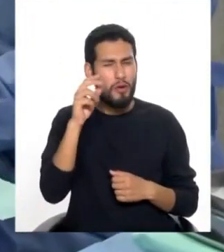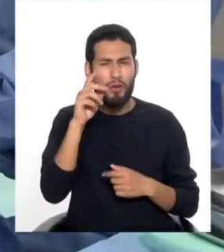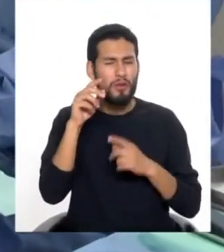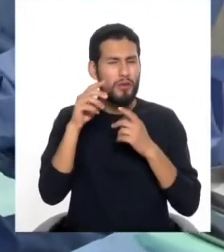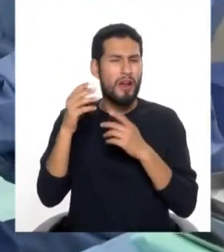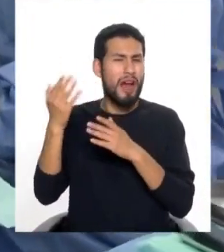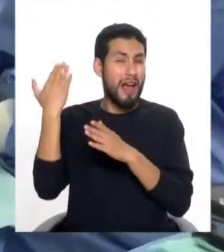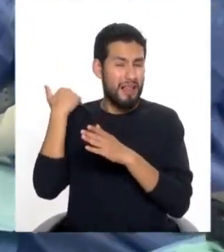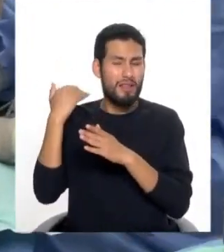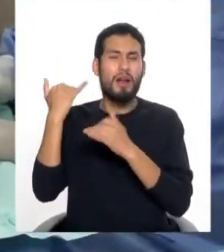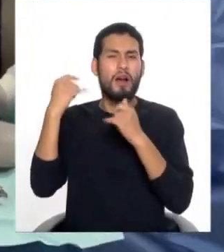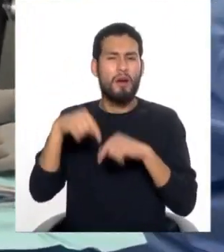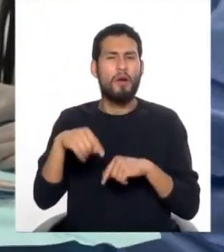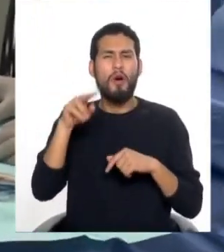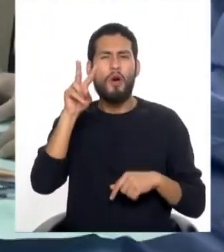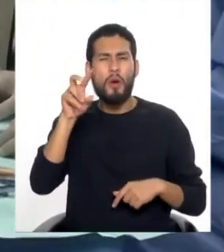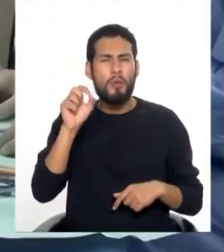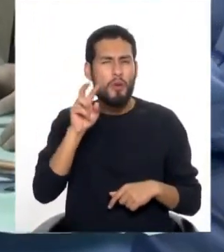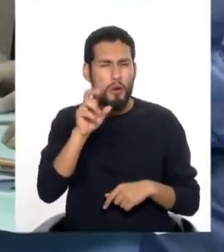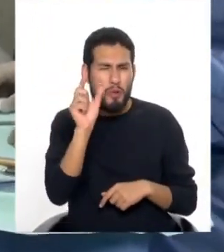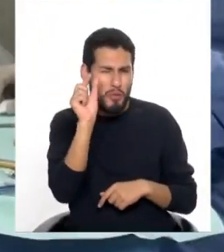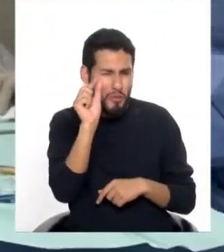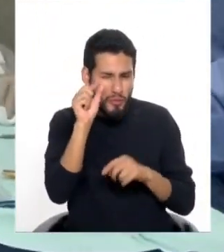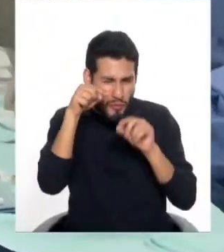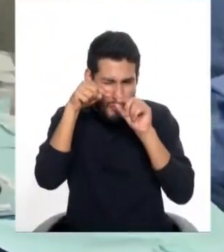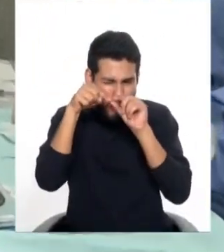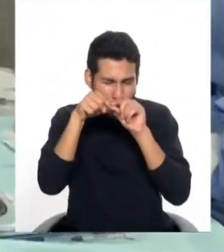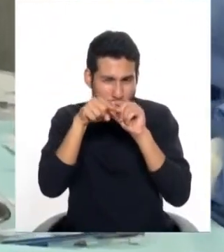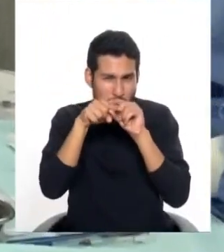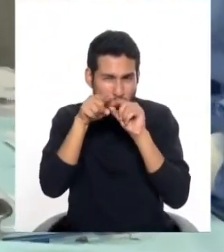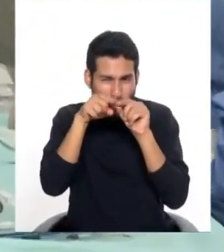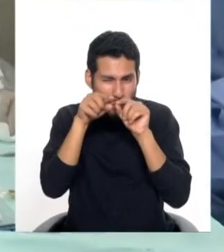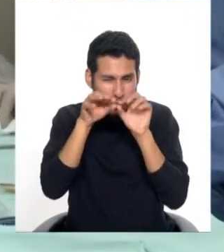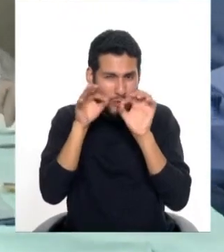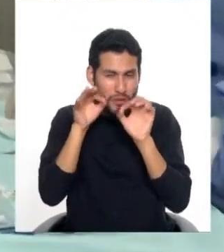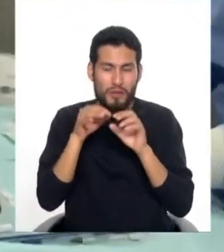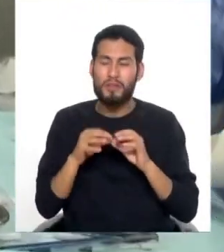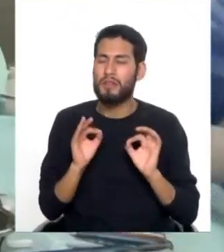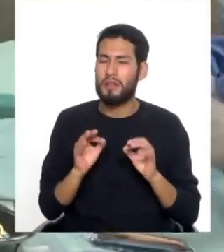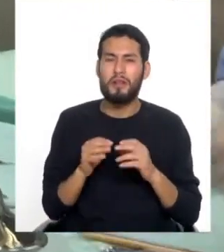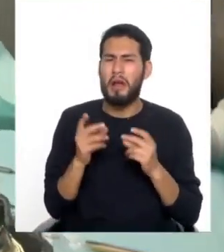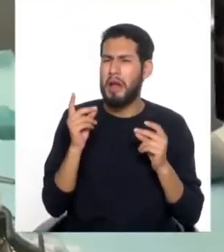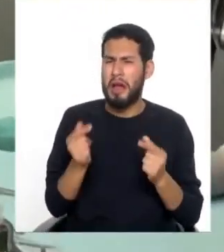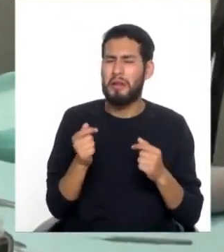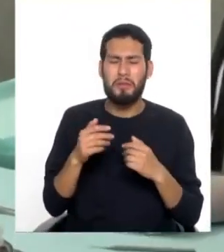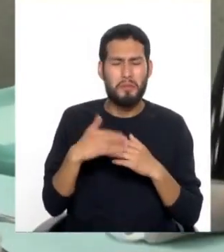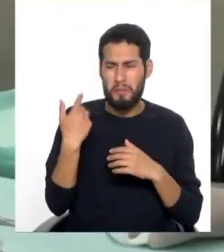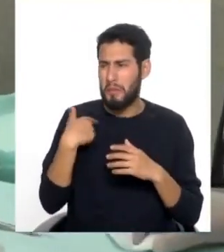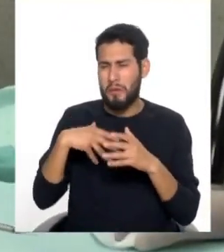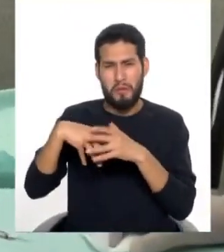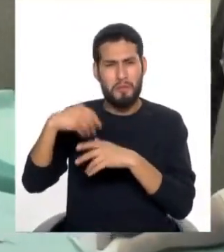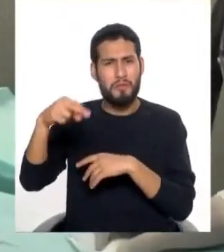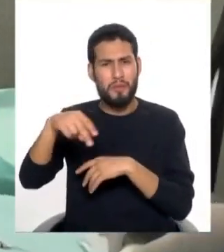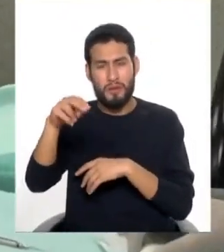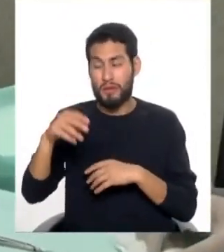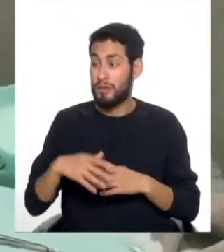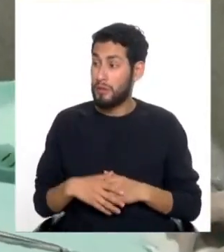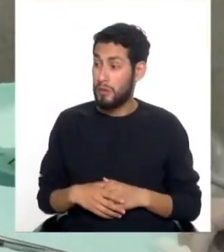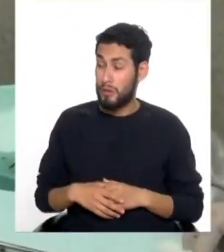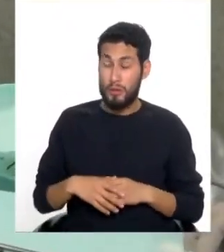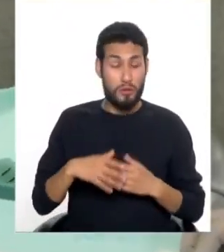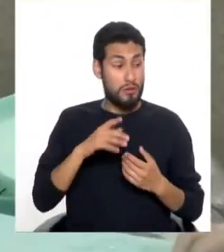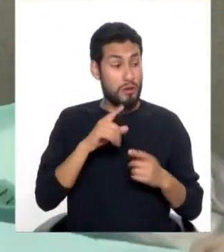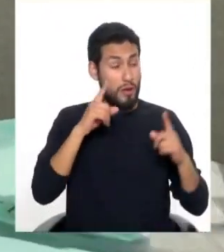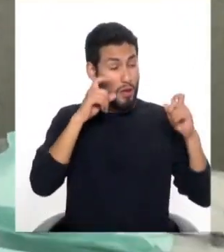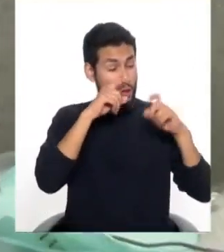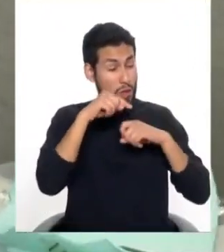semana, máximo dos semanas y el paciente ya puede insertarse. ¿No hay ningún problema en la edad del paciente o de pronto la severidad de la catarata? Claro,